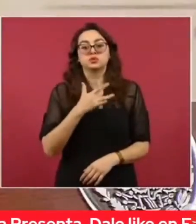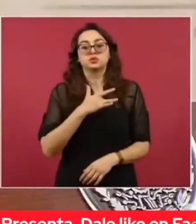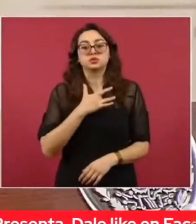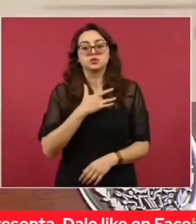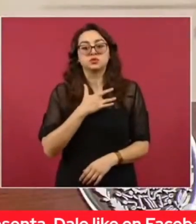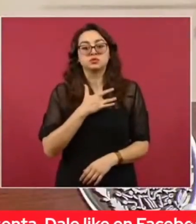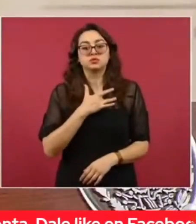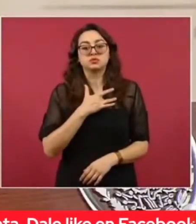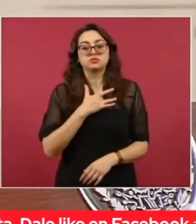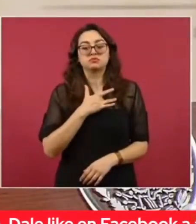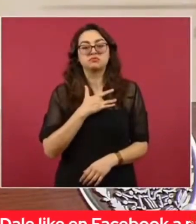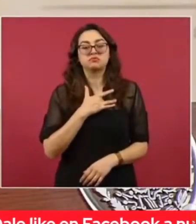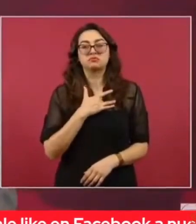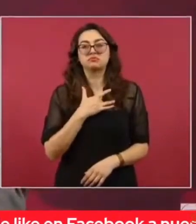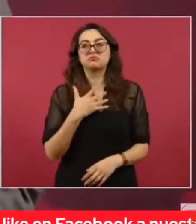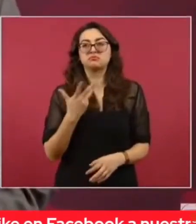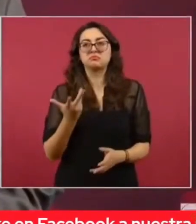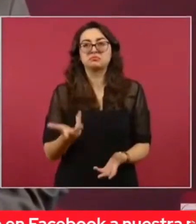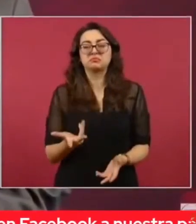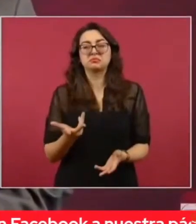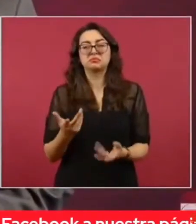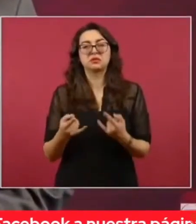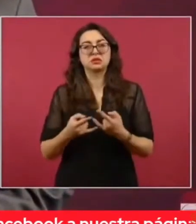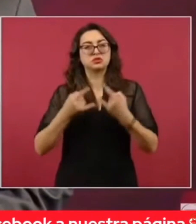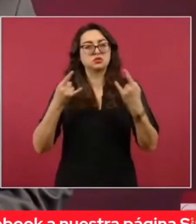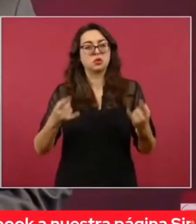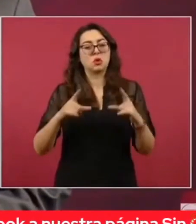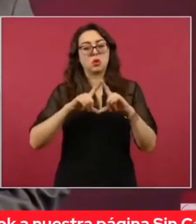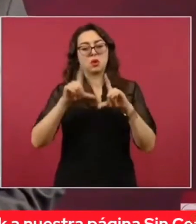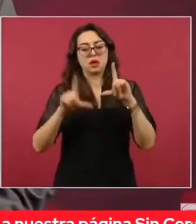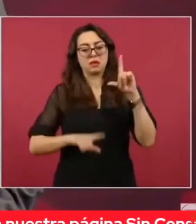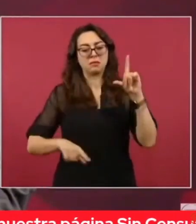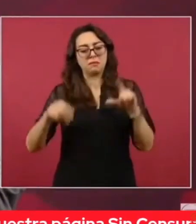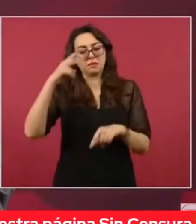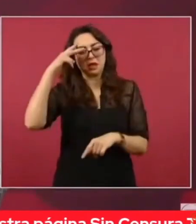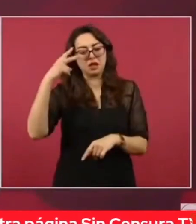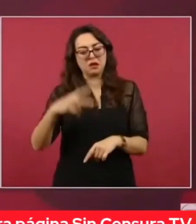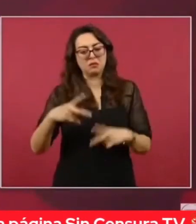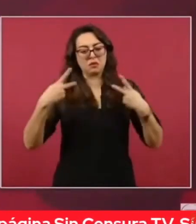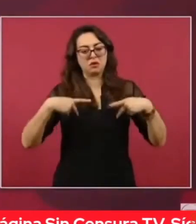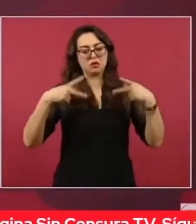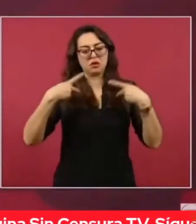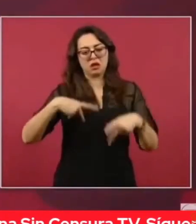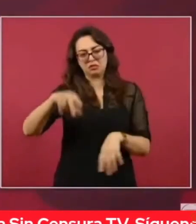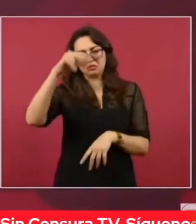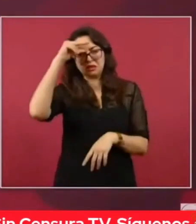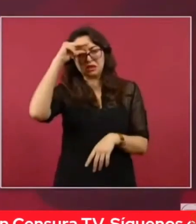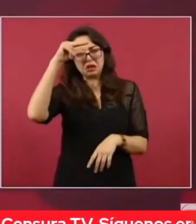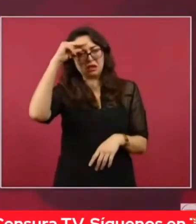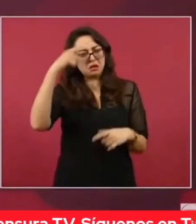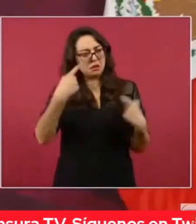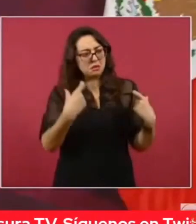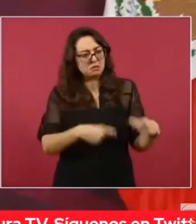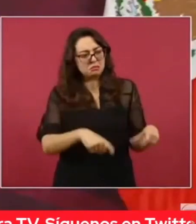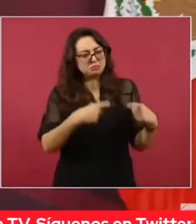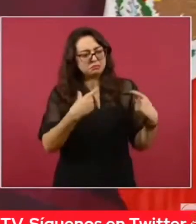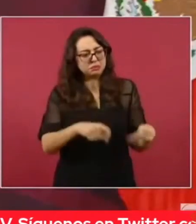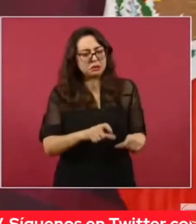intelectuales que hayan hecho más dinero que Aguilar Camín y que Krause.